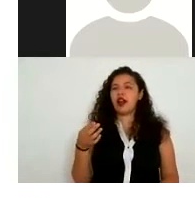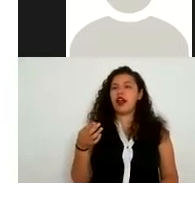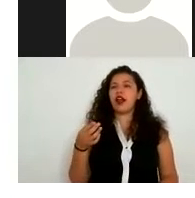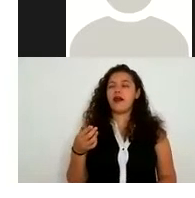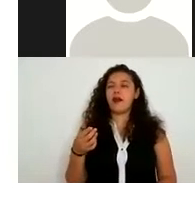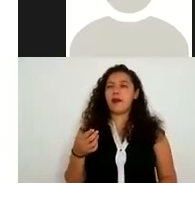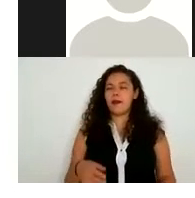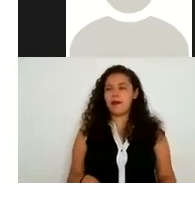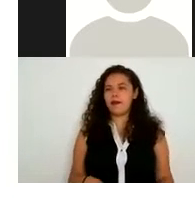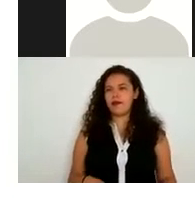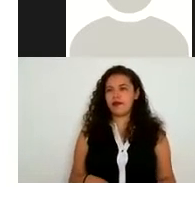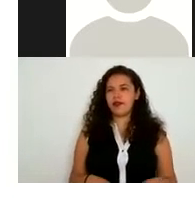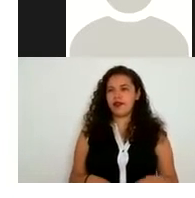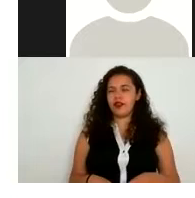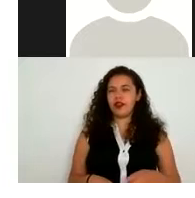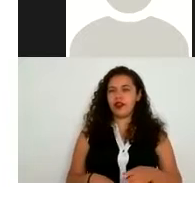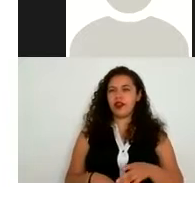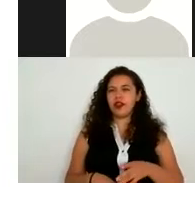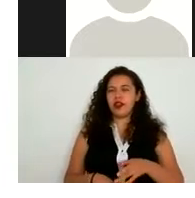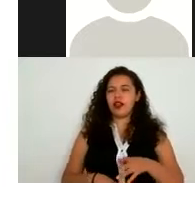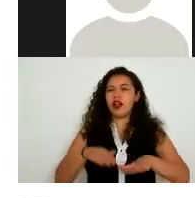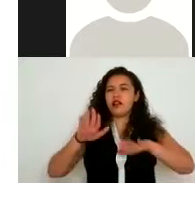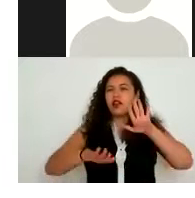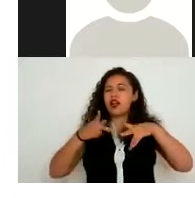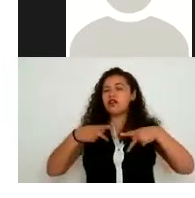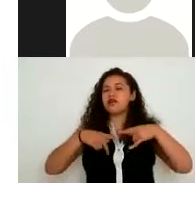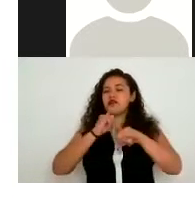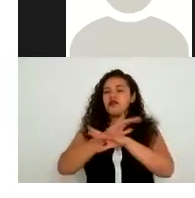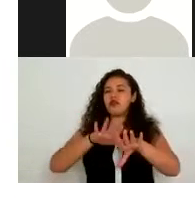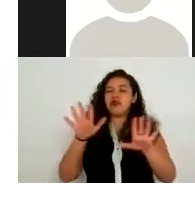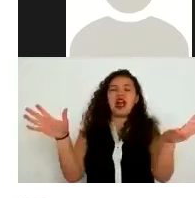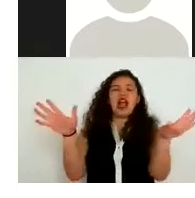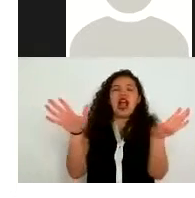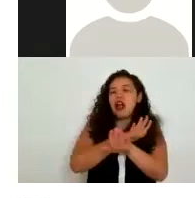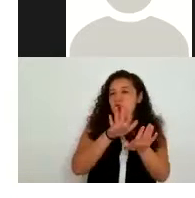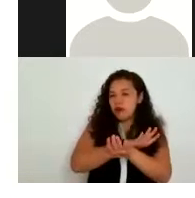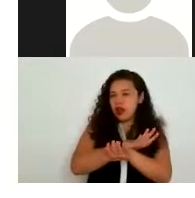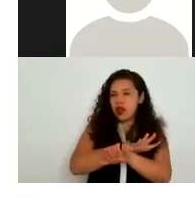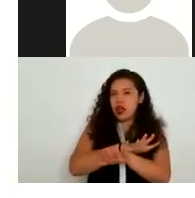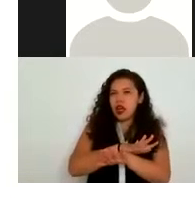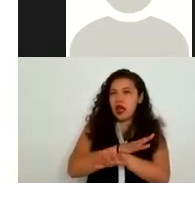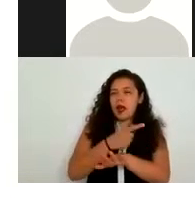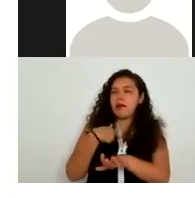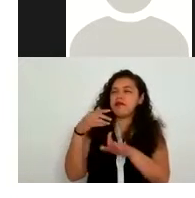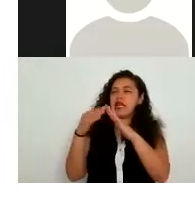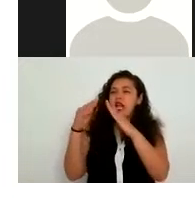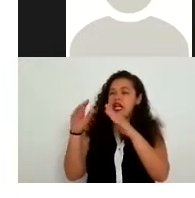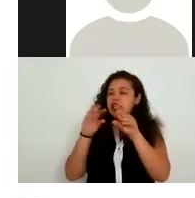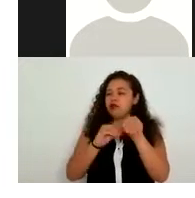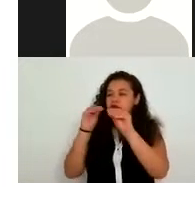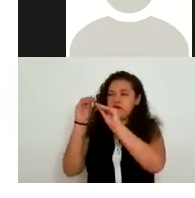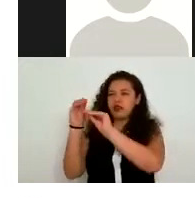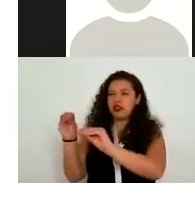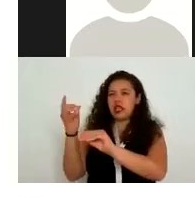hacemos alguna actualización de ciertos datos puede ser de mi domicilio puede ser de mi número telefónico